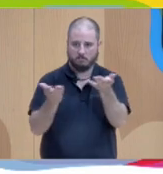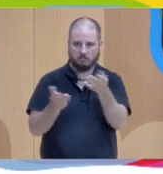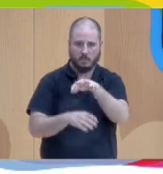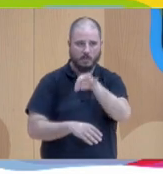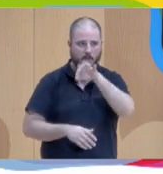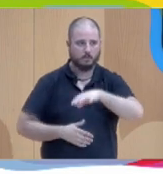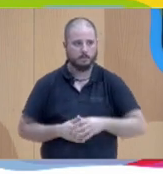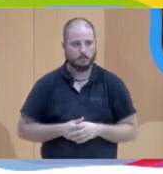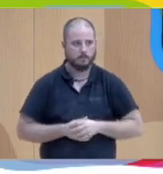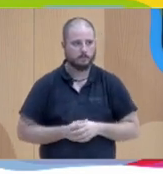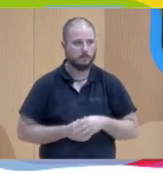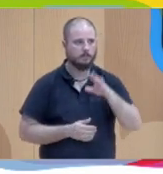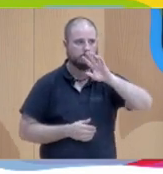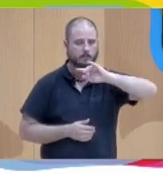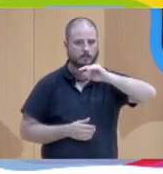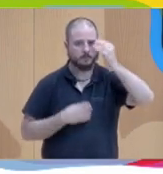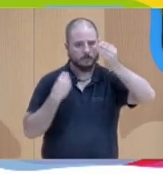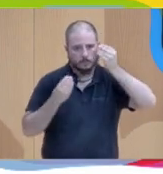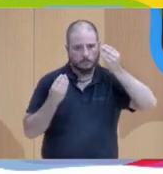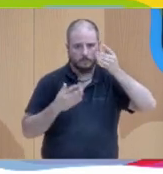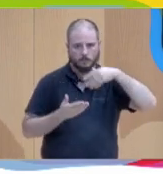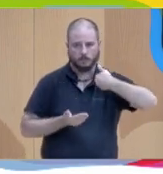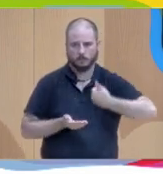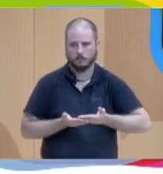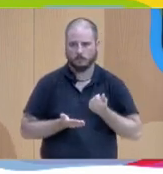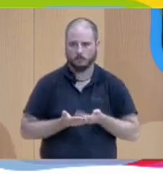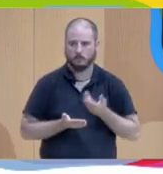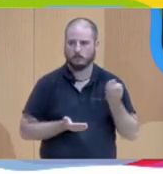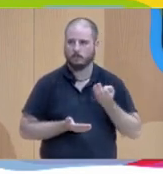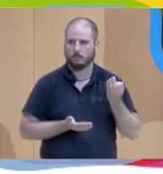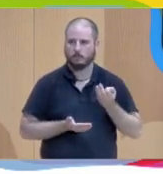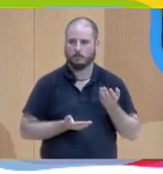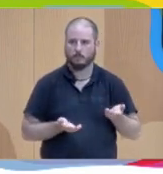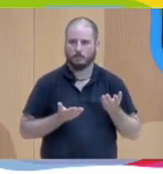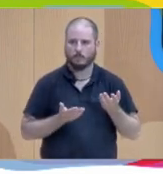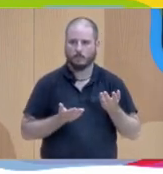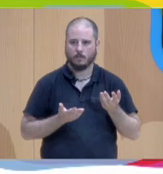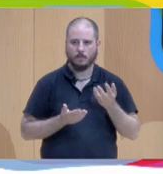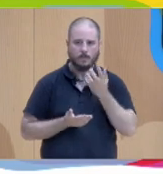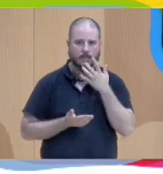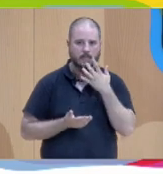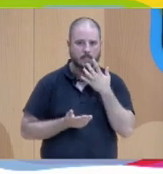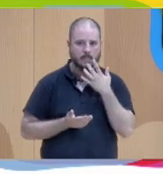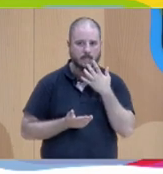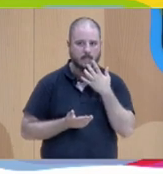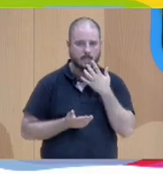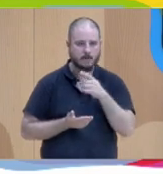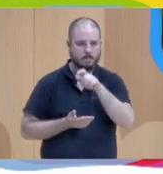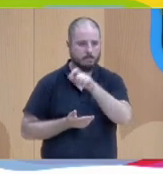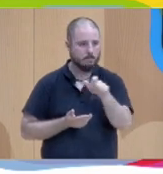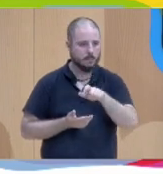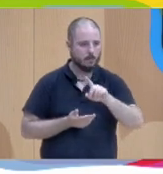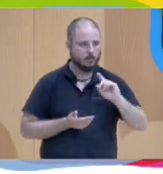y sí que creo y he comprobado que dar voz y validez a todas y cada una de las